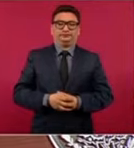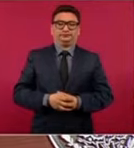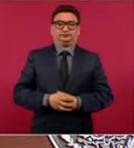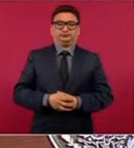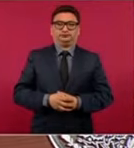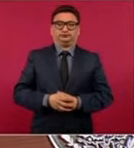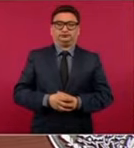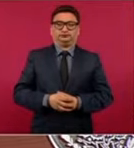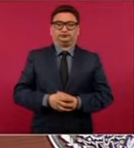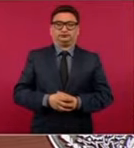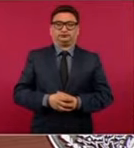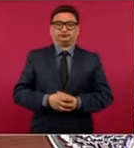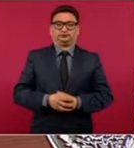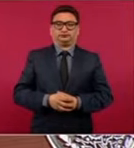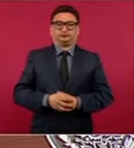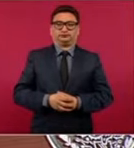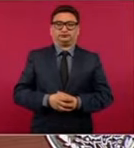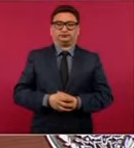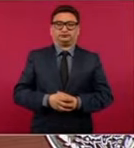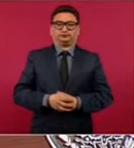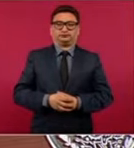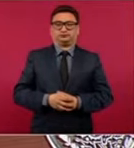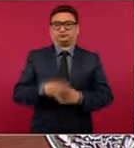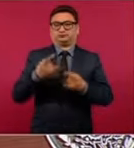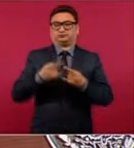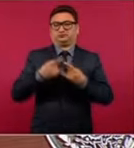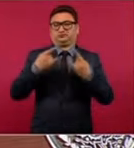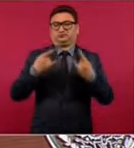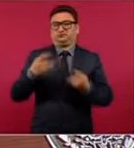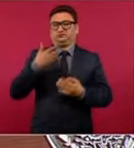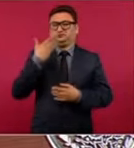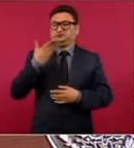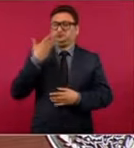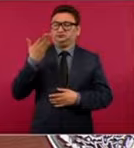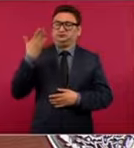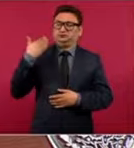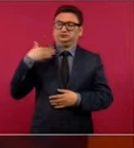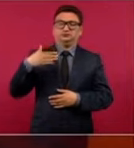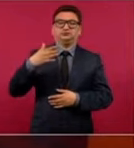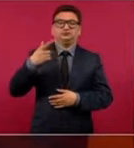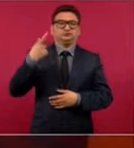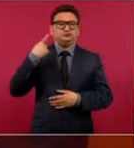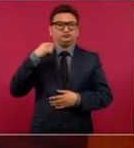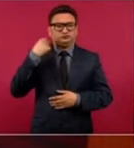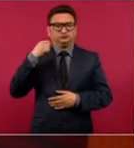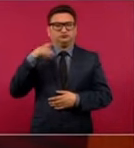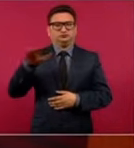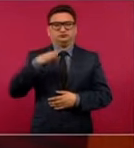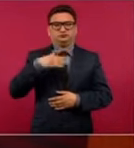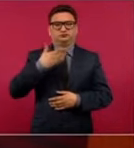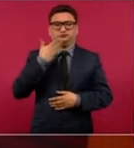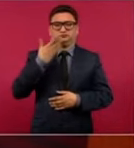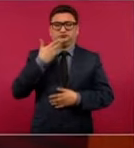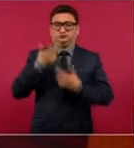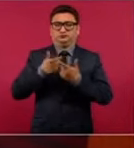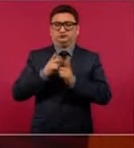históricamente en Tabasco no ha echado raíces del PAN,